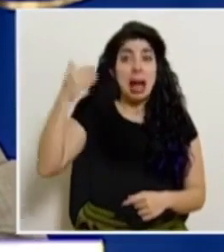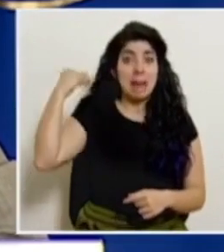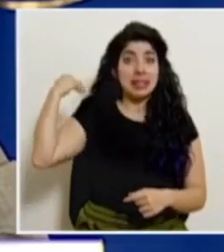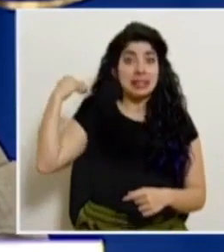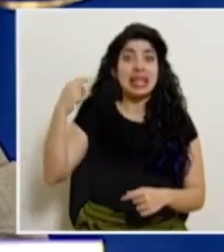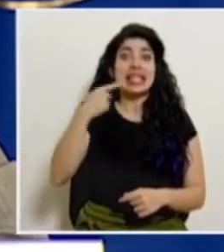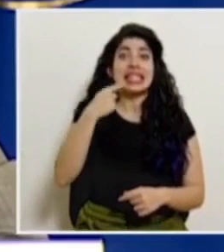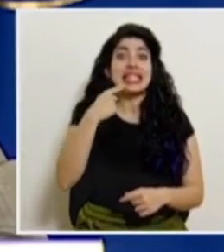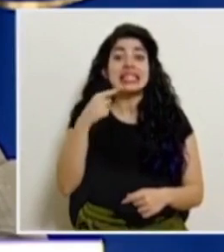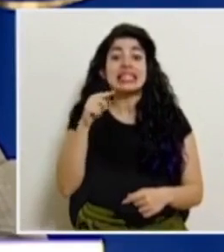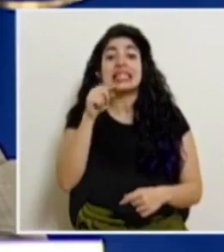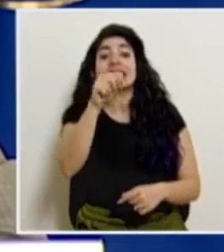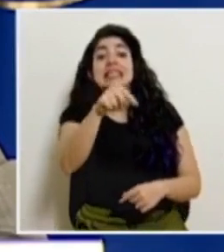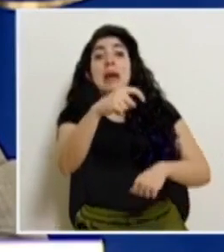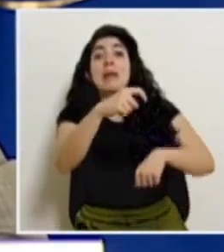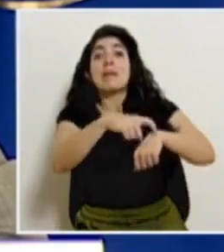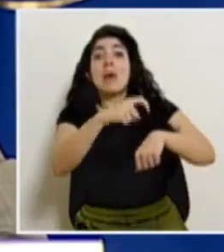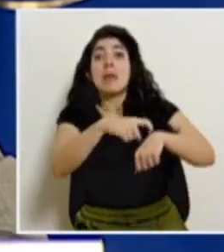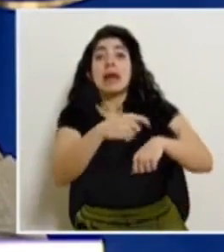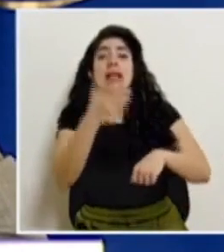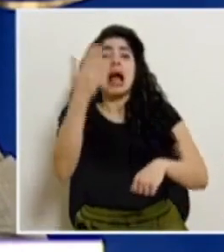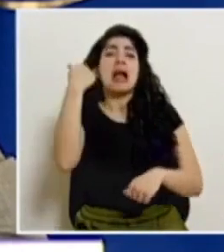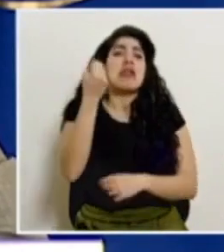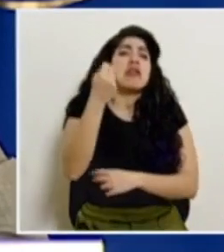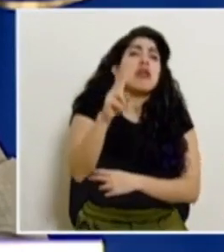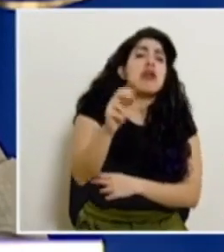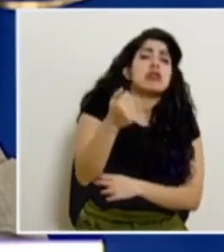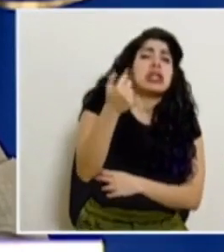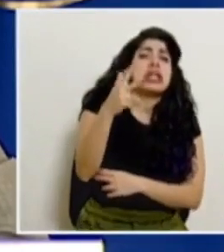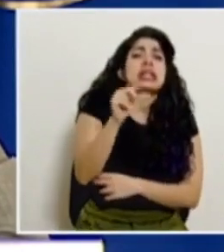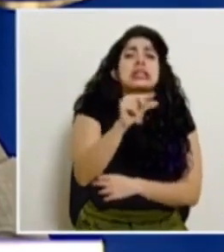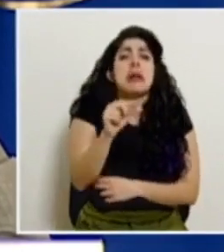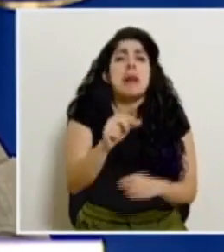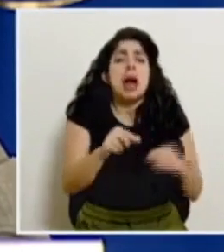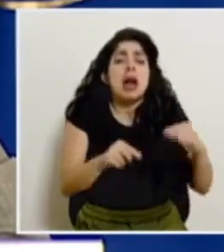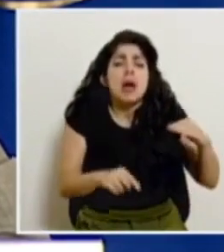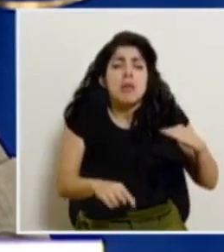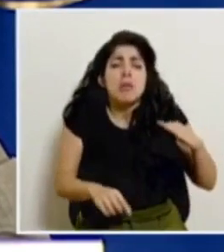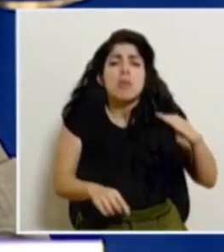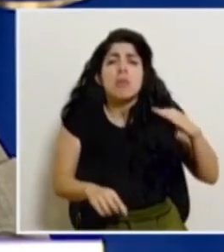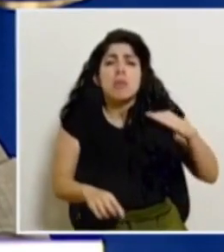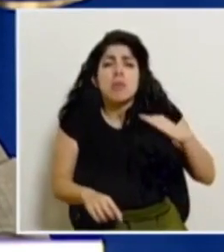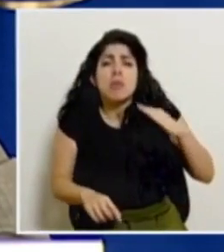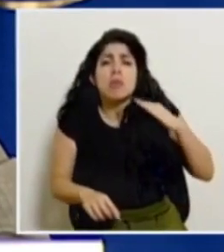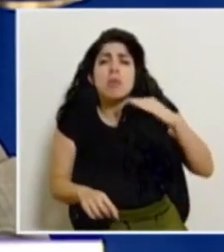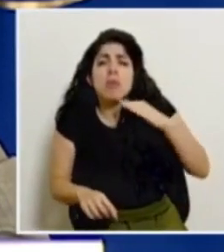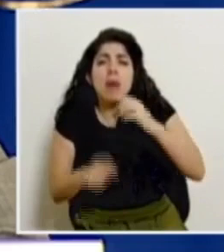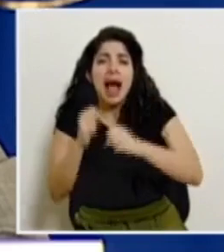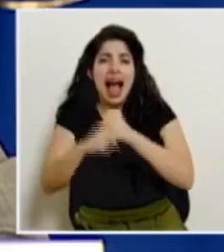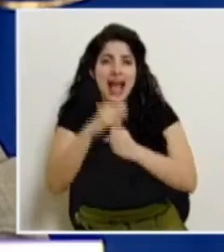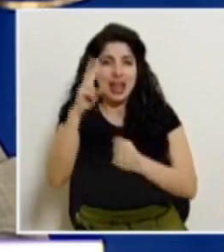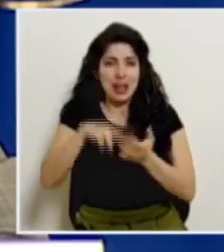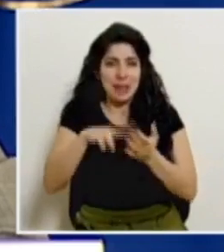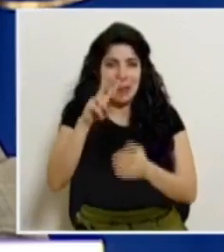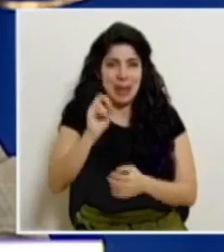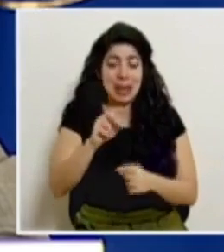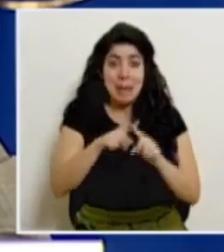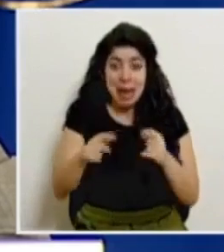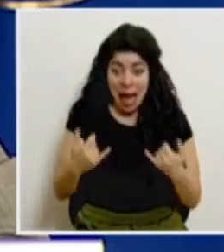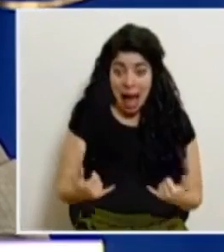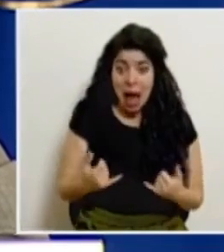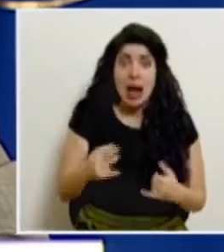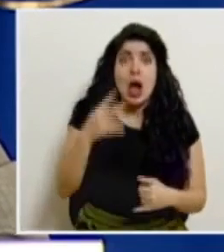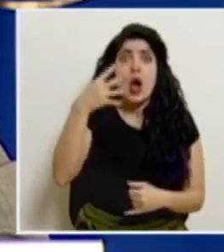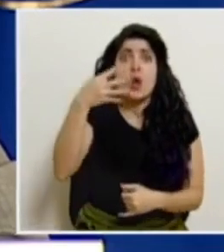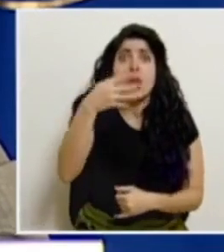a ese momento nos tomó 12, 13, 15 semanas en el año 2020 y nos ha tomado menos de